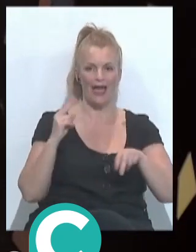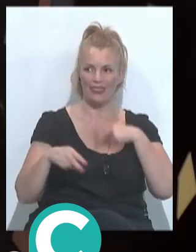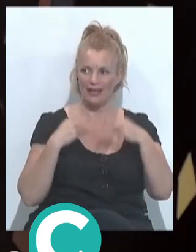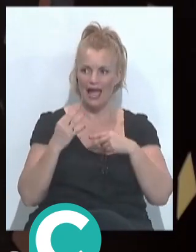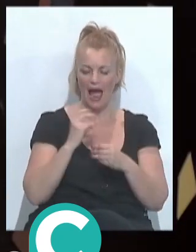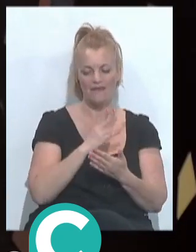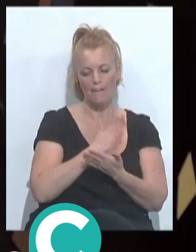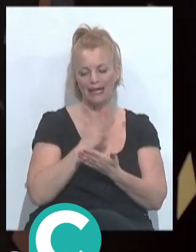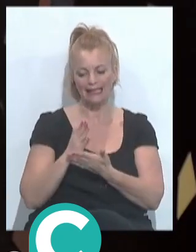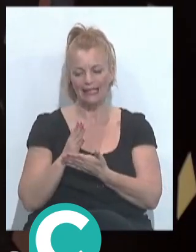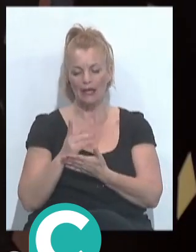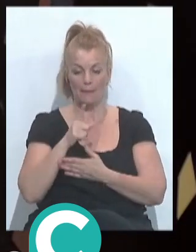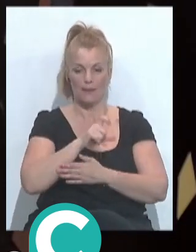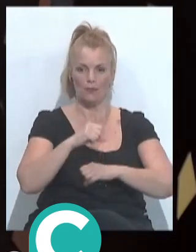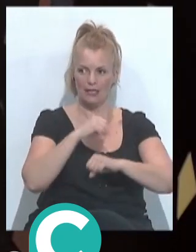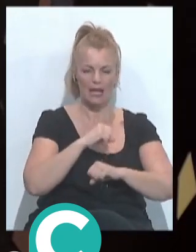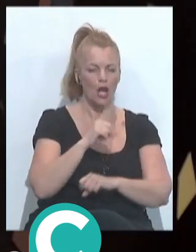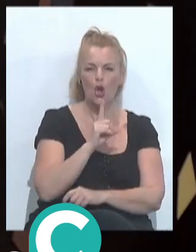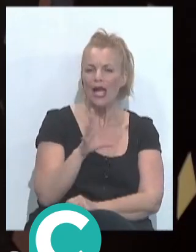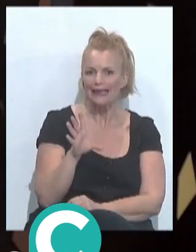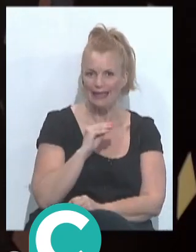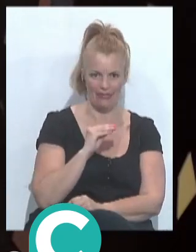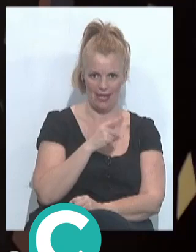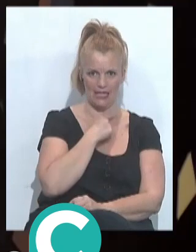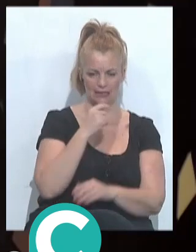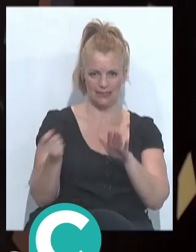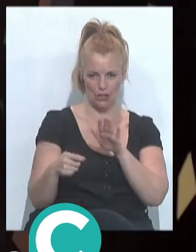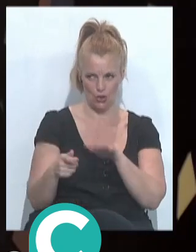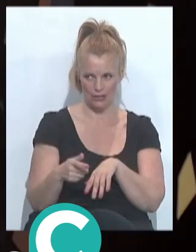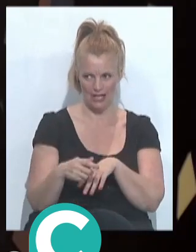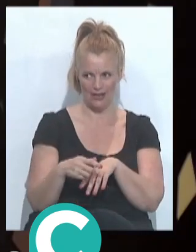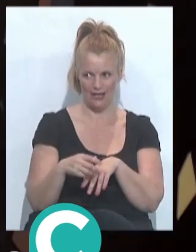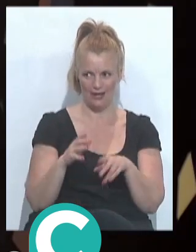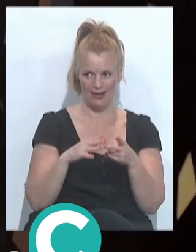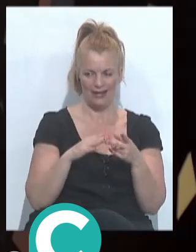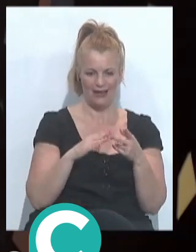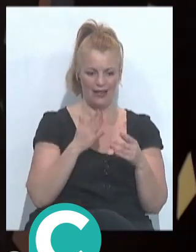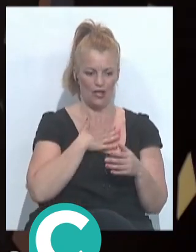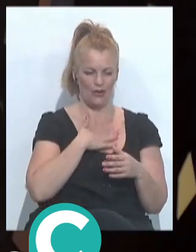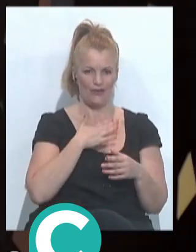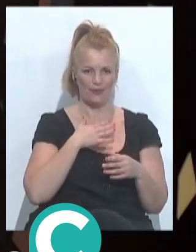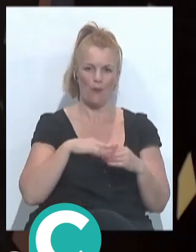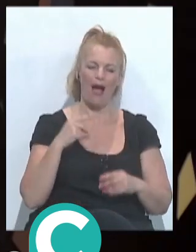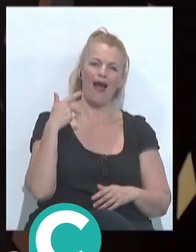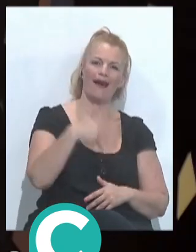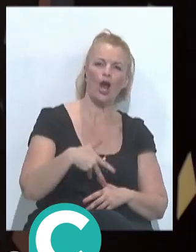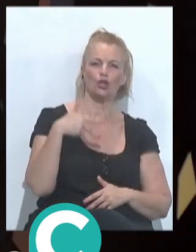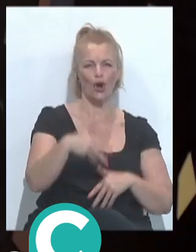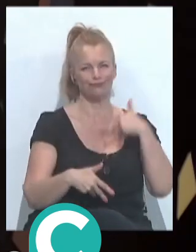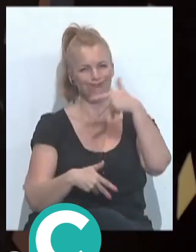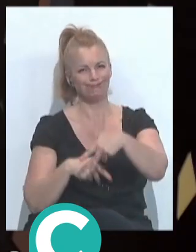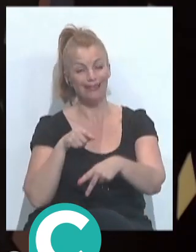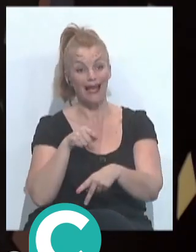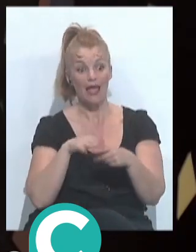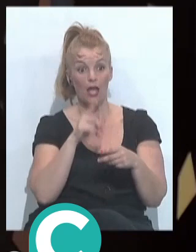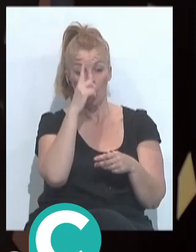había parte de los más mayores que no entendían esa Chirigota y no eran ni de mi jurado del reggaetón exactamente no entendían